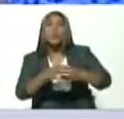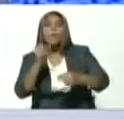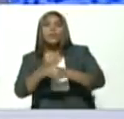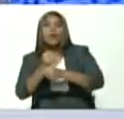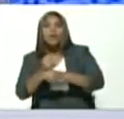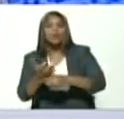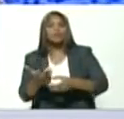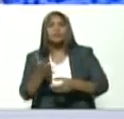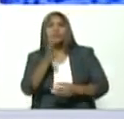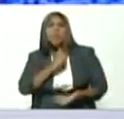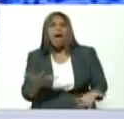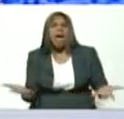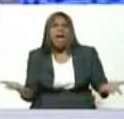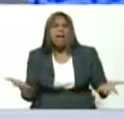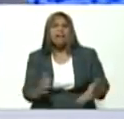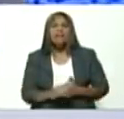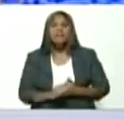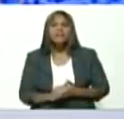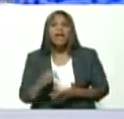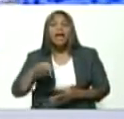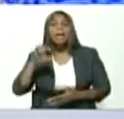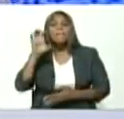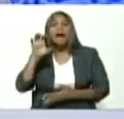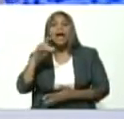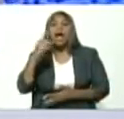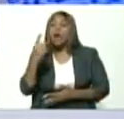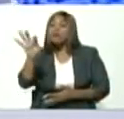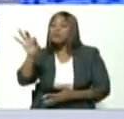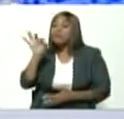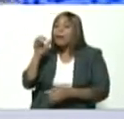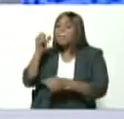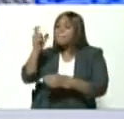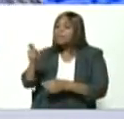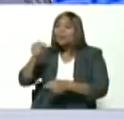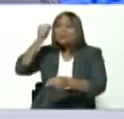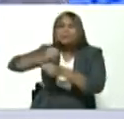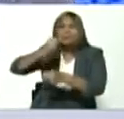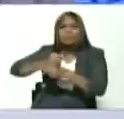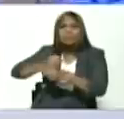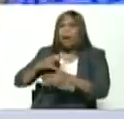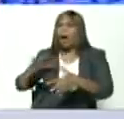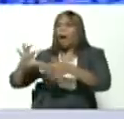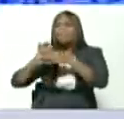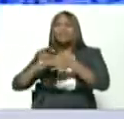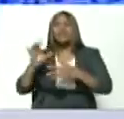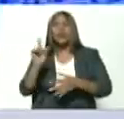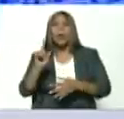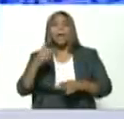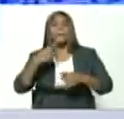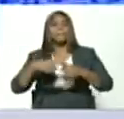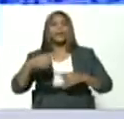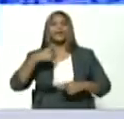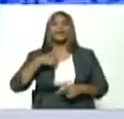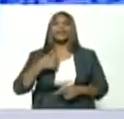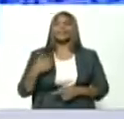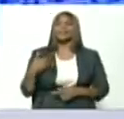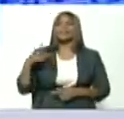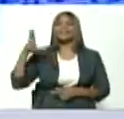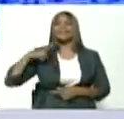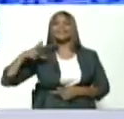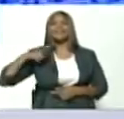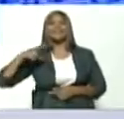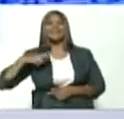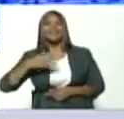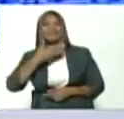un sindicato no tienen en el país un obrero que se diga amigo de ellos pero ellos son la maravilla del marxismo